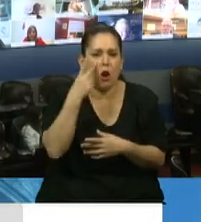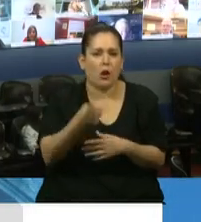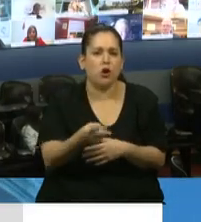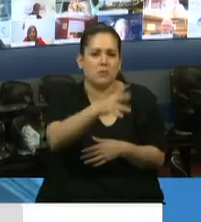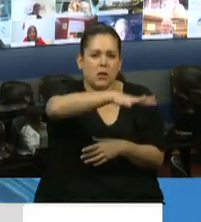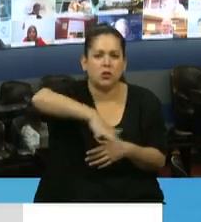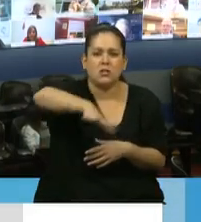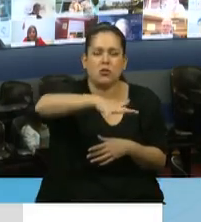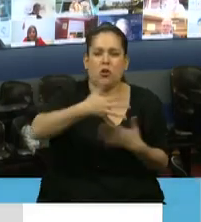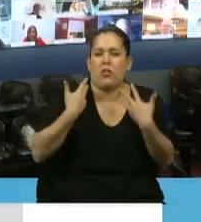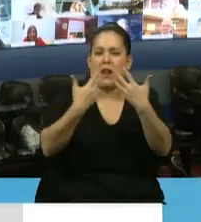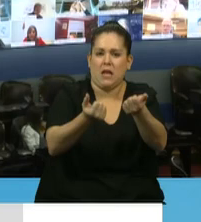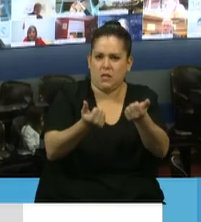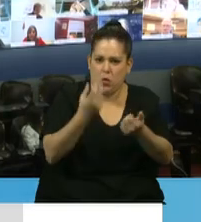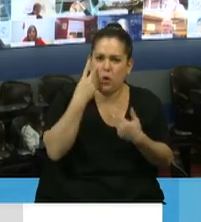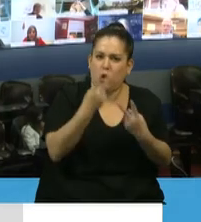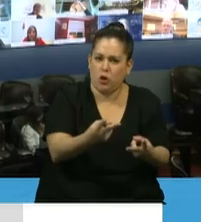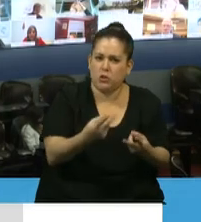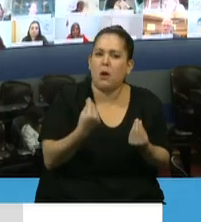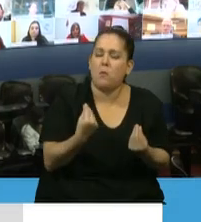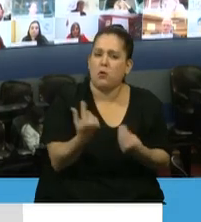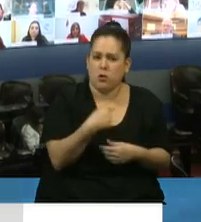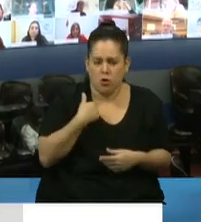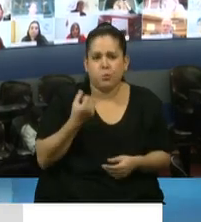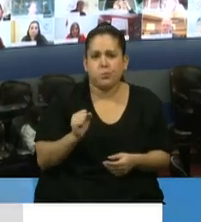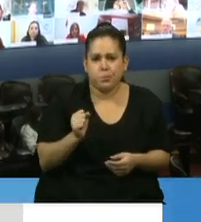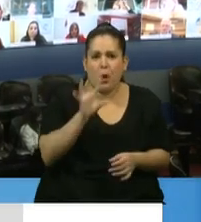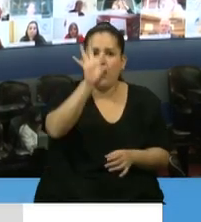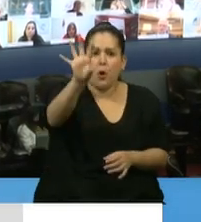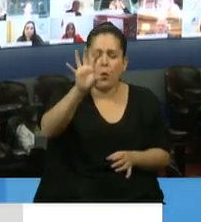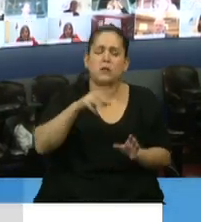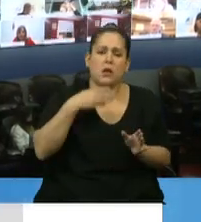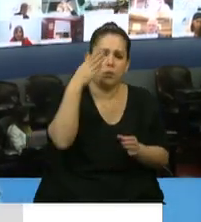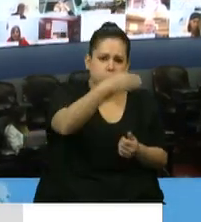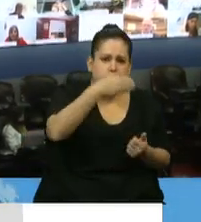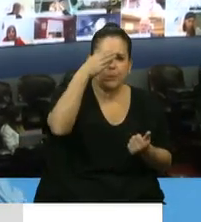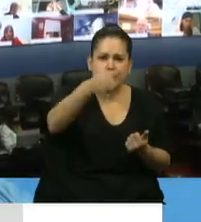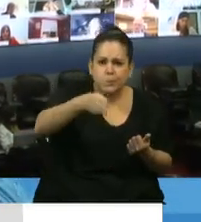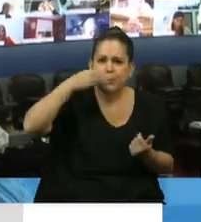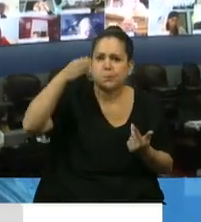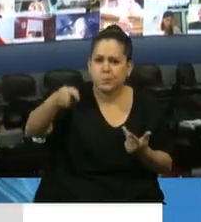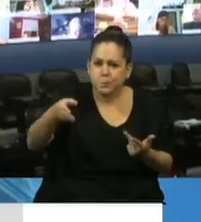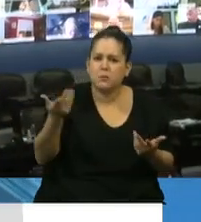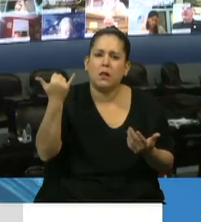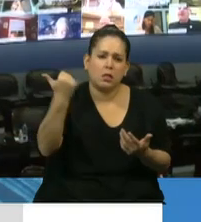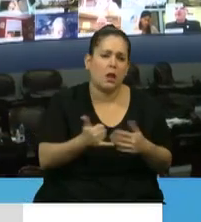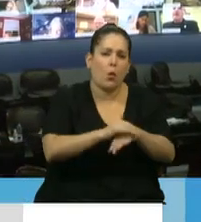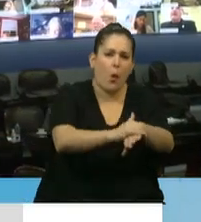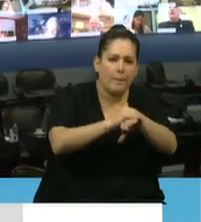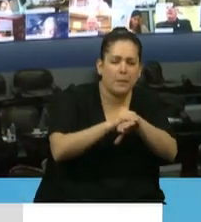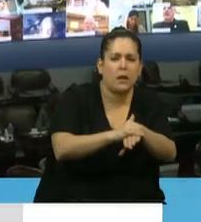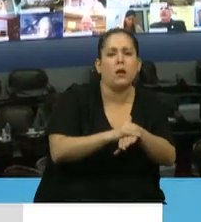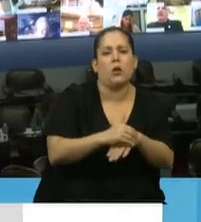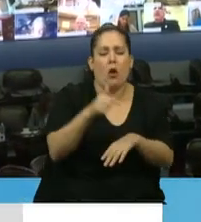sector de la salud, porque yo no he podido vivir. He recorrido mi provincia y la sigo recorriendo. Tengo amigos, tengo amigos, tanto